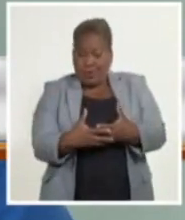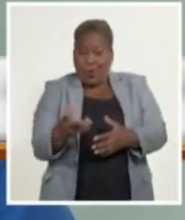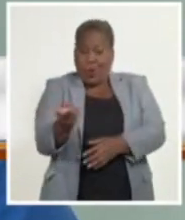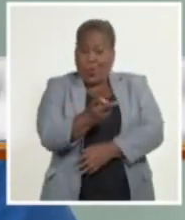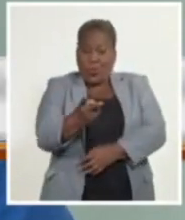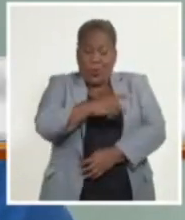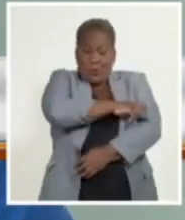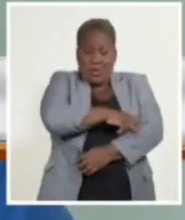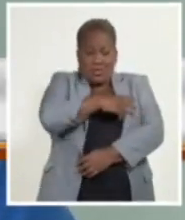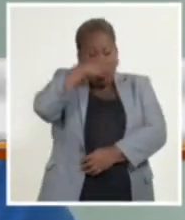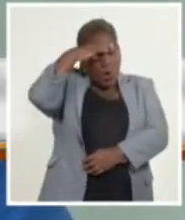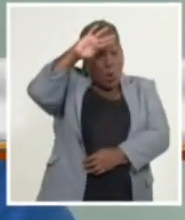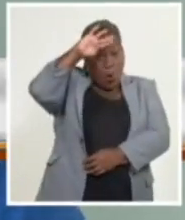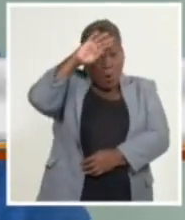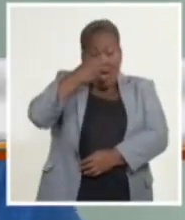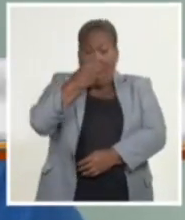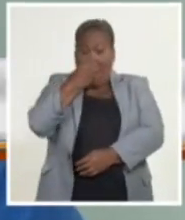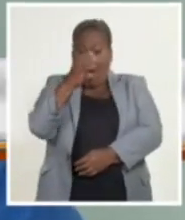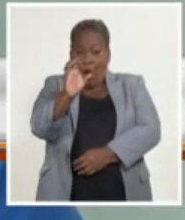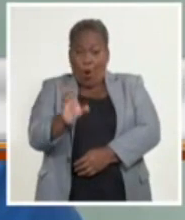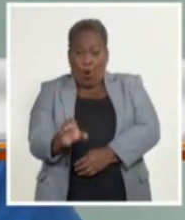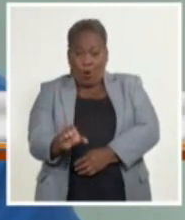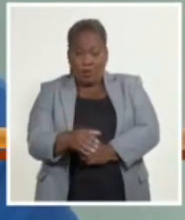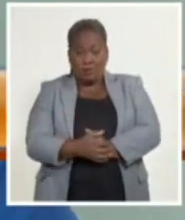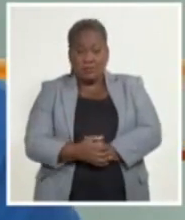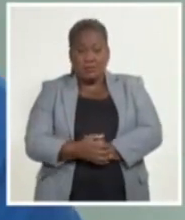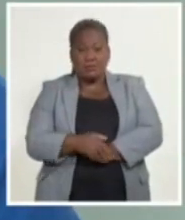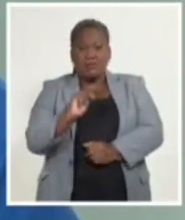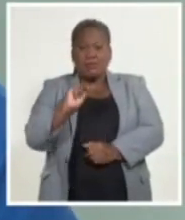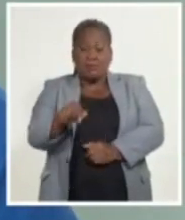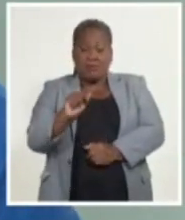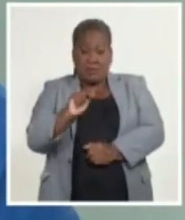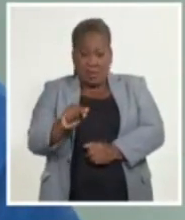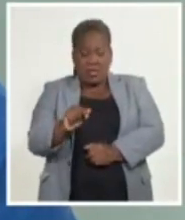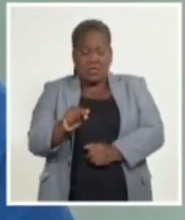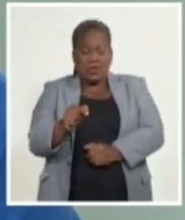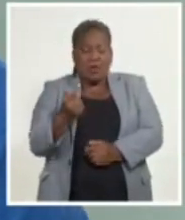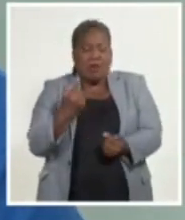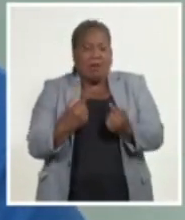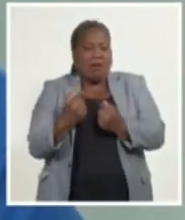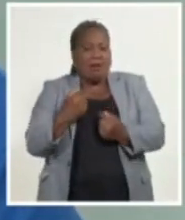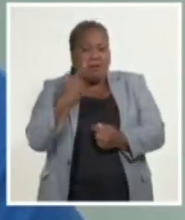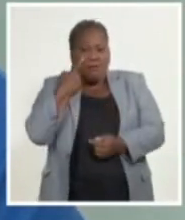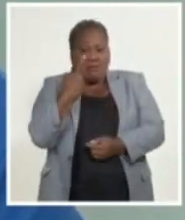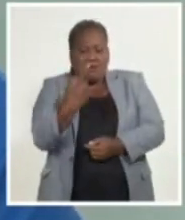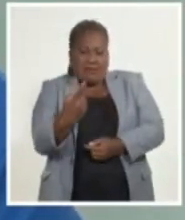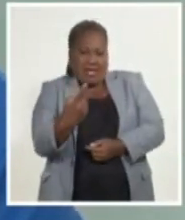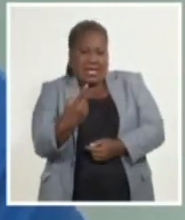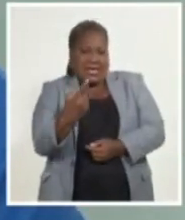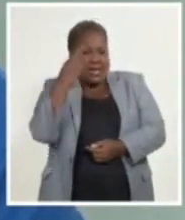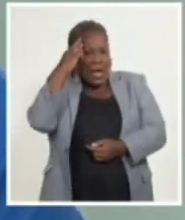pueblos, lógicamente es uno de los contenidos que más cercanos están a la gente,